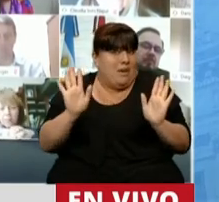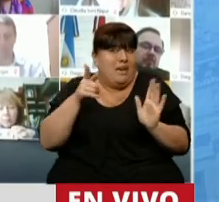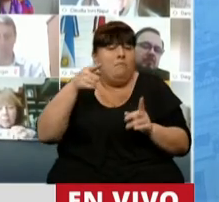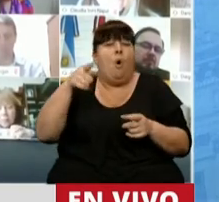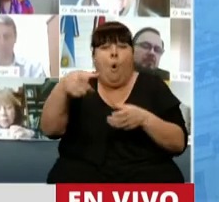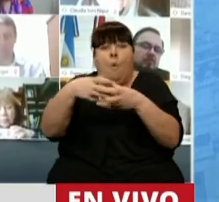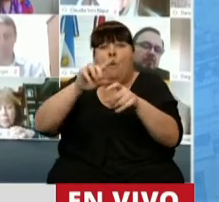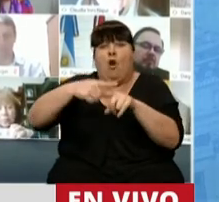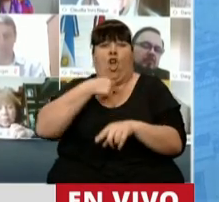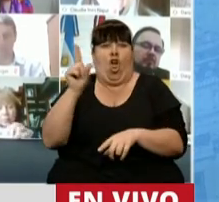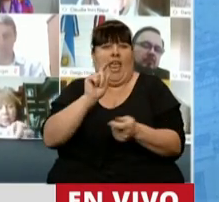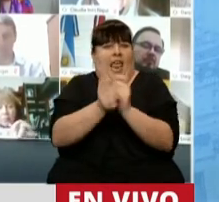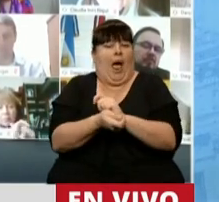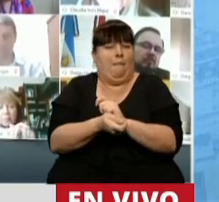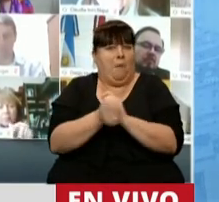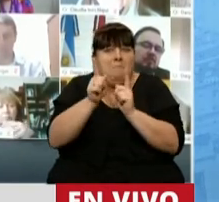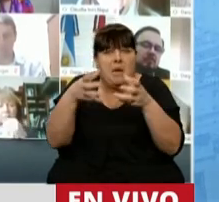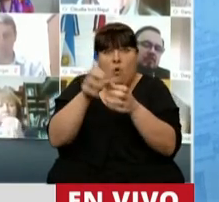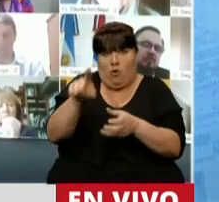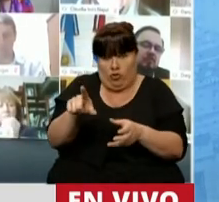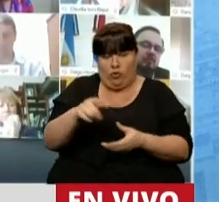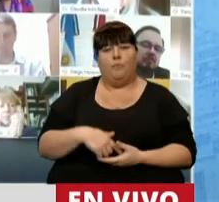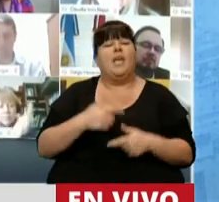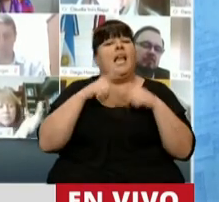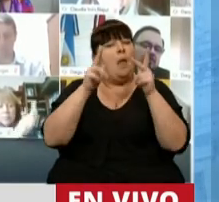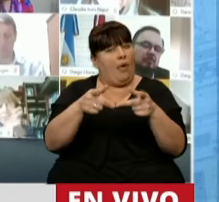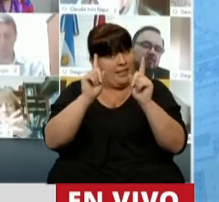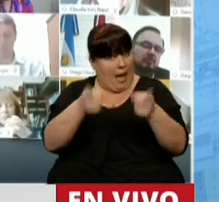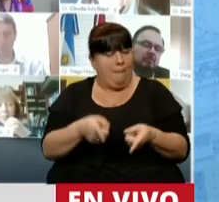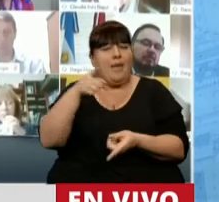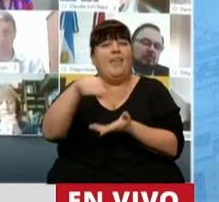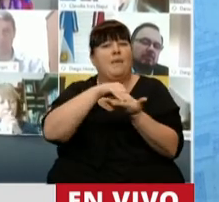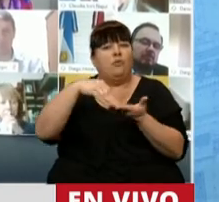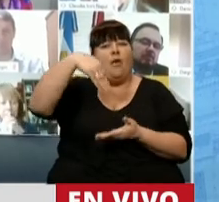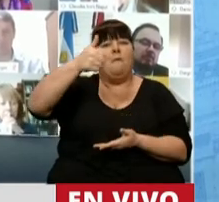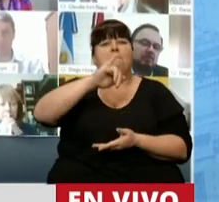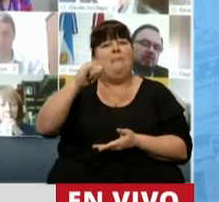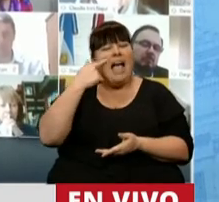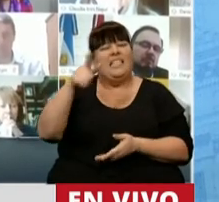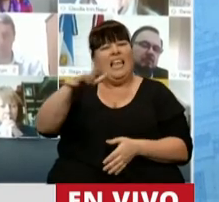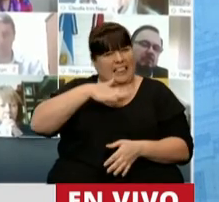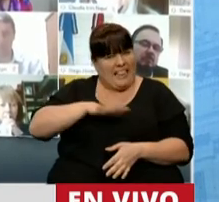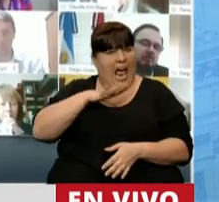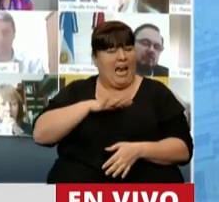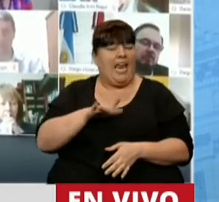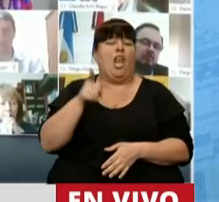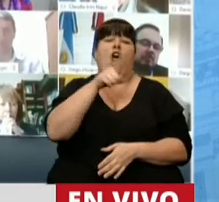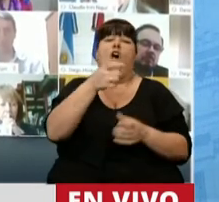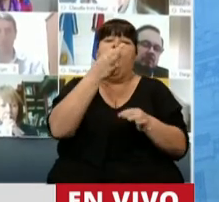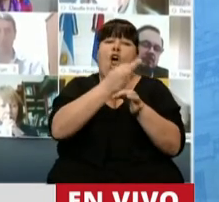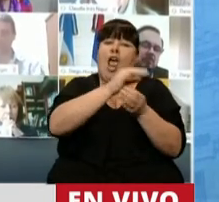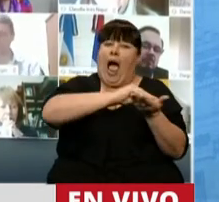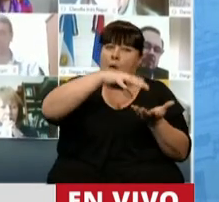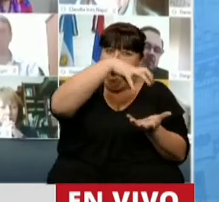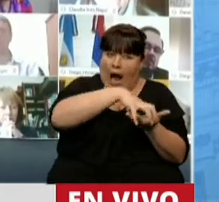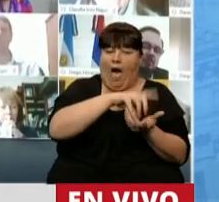su partido el que no permitió esta modificación. Quiero decirle además al diputado Manzi que se quede tranquilo porque tanto el Colegio de